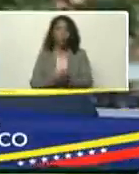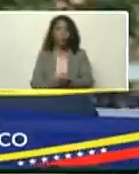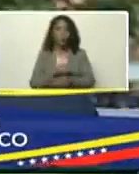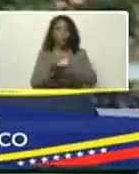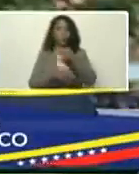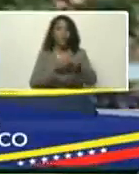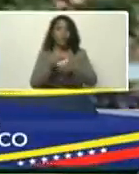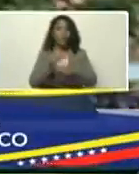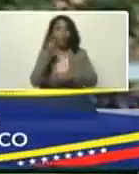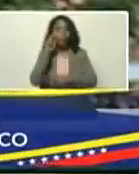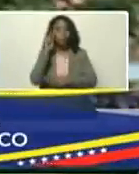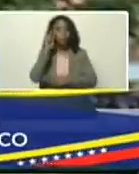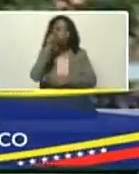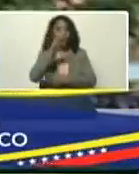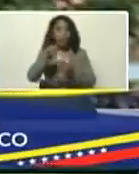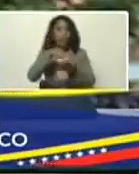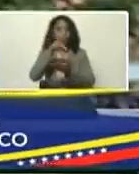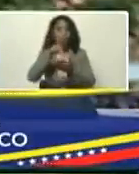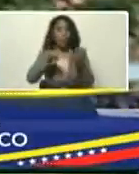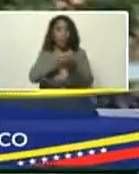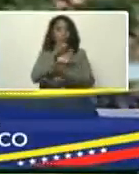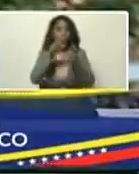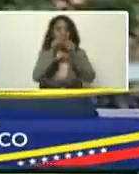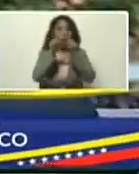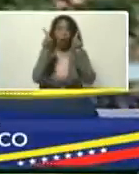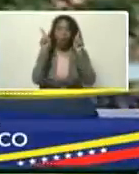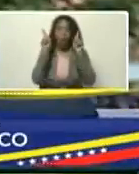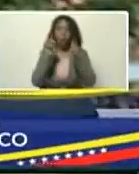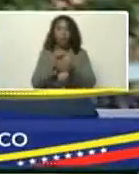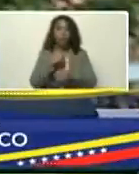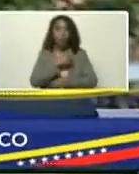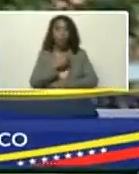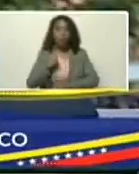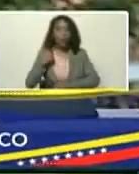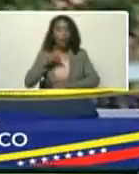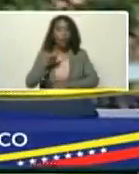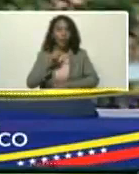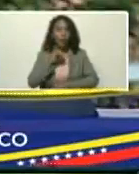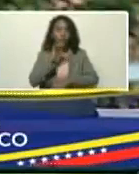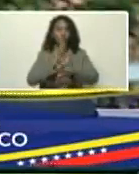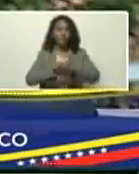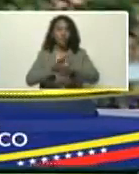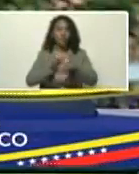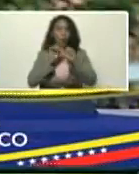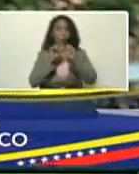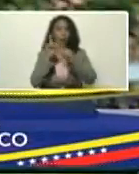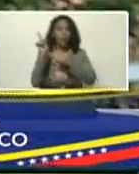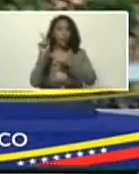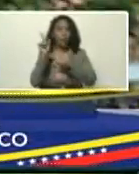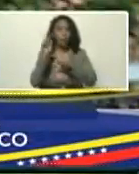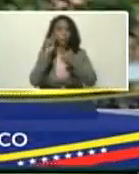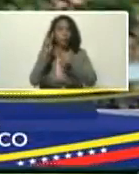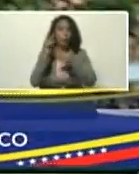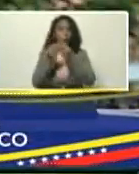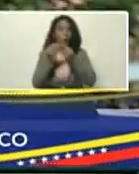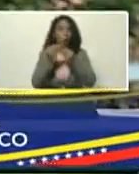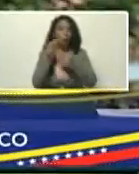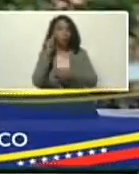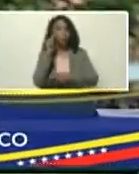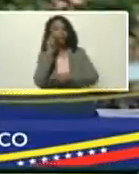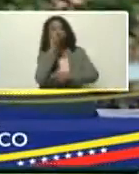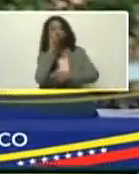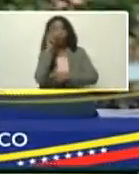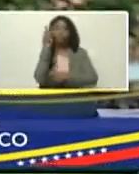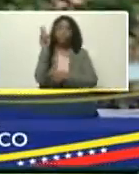crea, el observatorio nacional, de crisis climática, yo quiero tener, reporte permanente, estos observatorios, permanente,